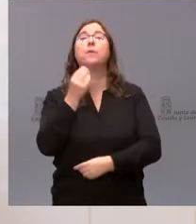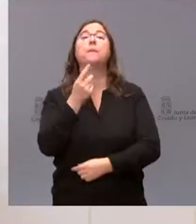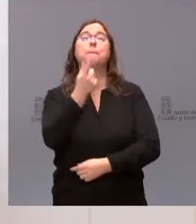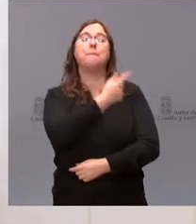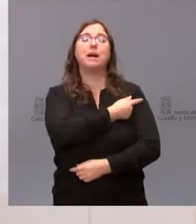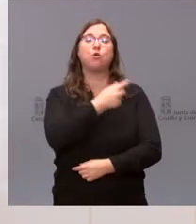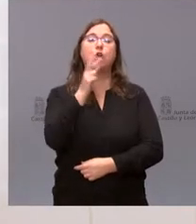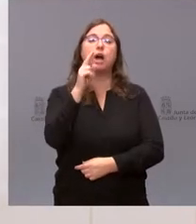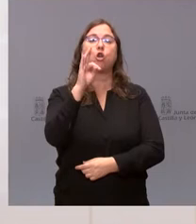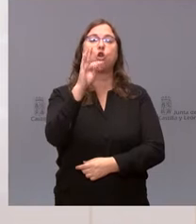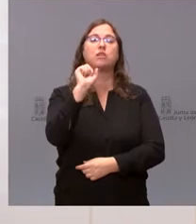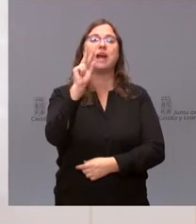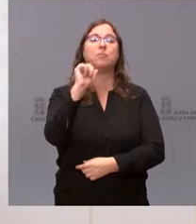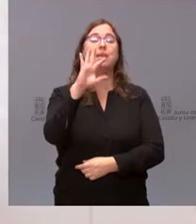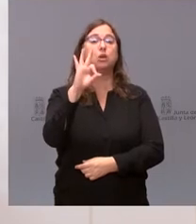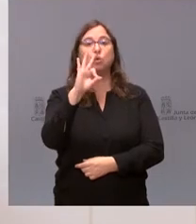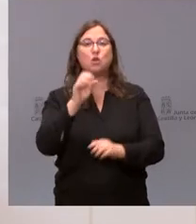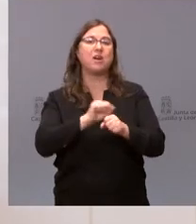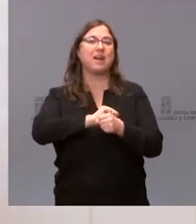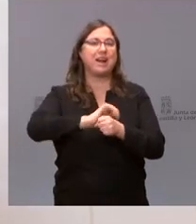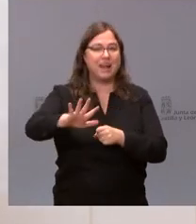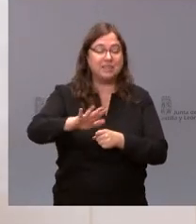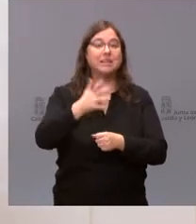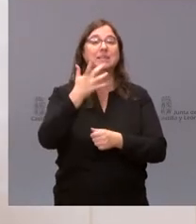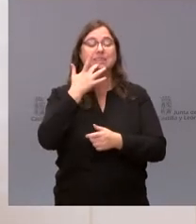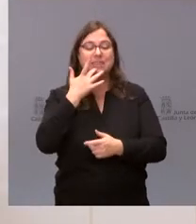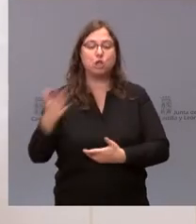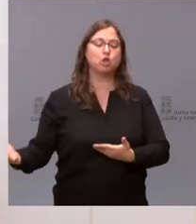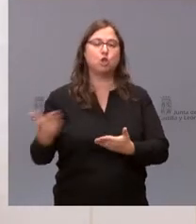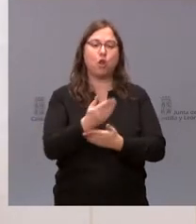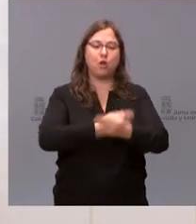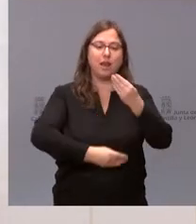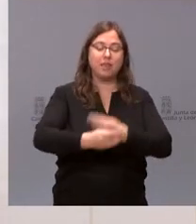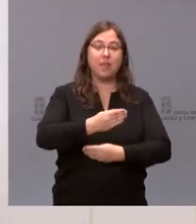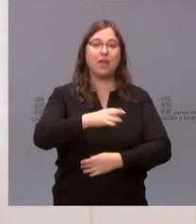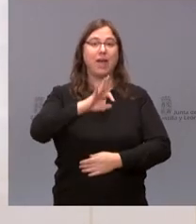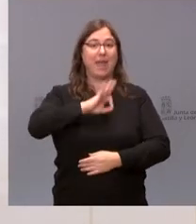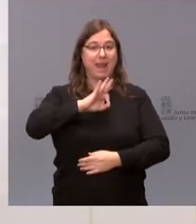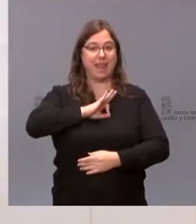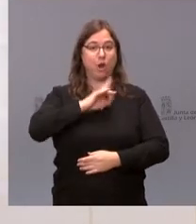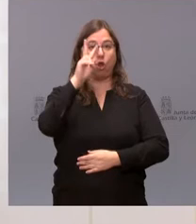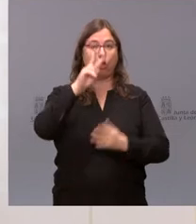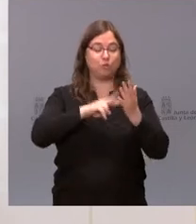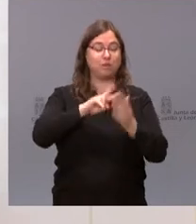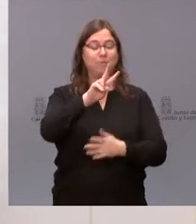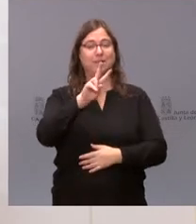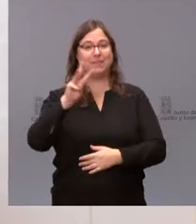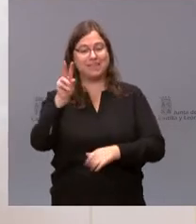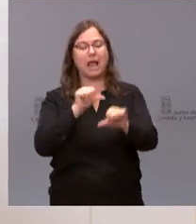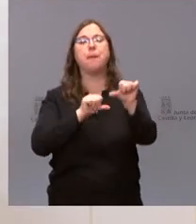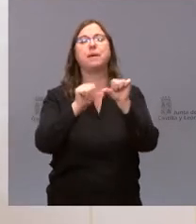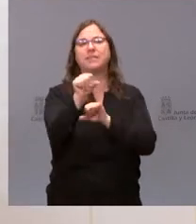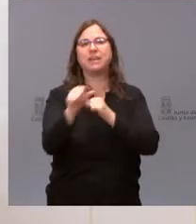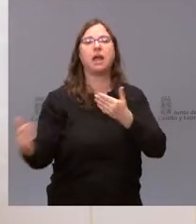gratuita para todos los niños que nazcan a partir del 1 de enero del 2023. Vamos a empezar a vacunar la